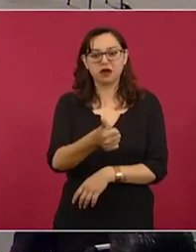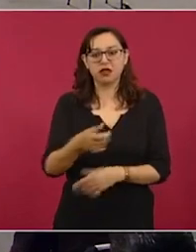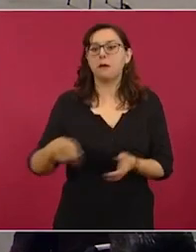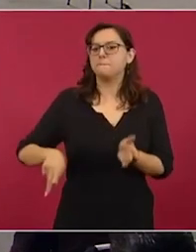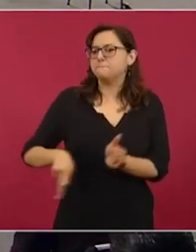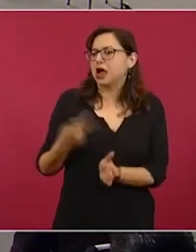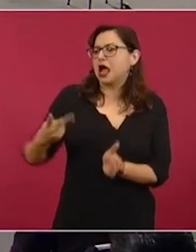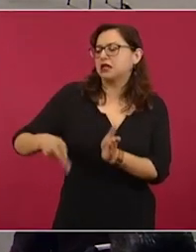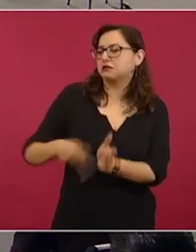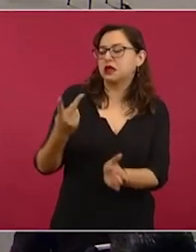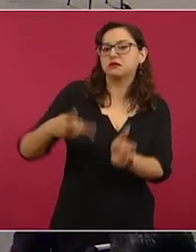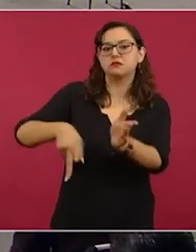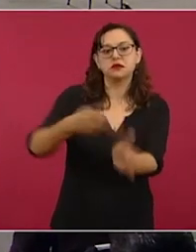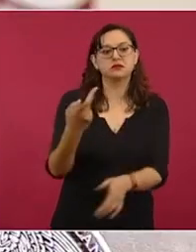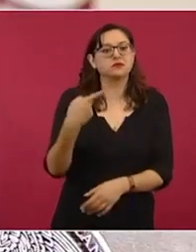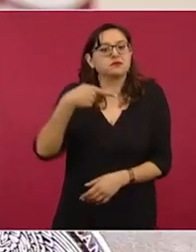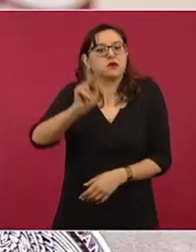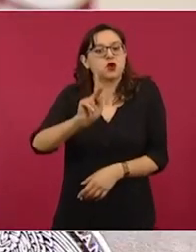del delito.